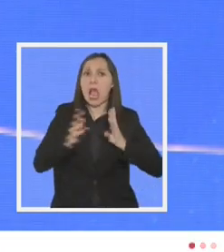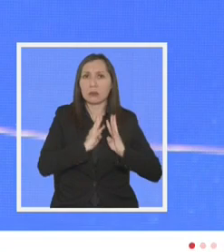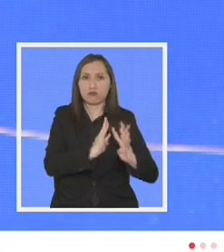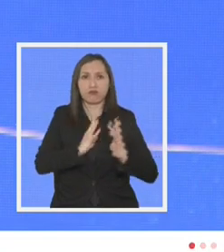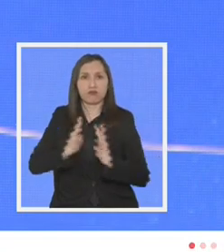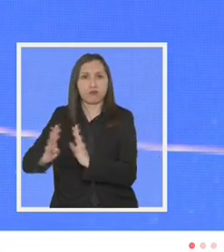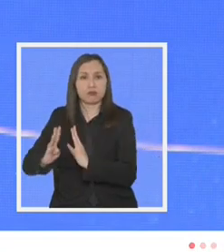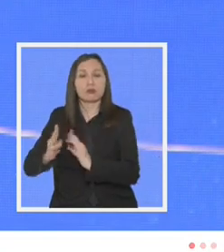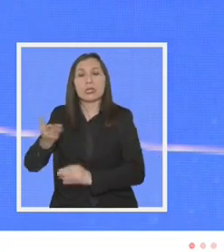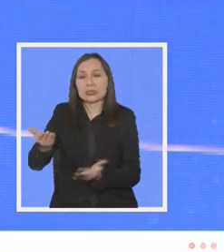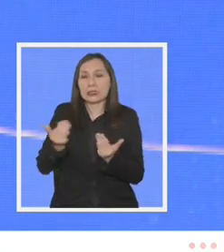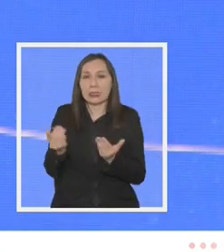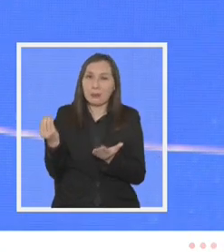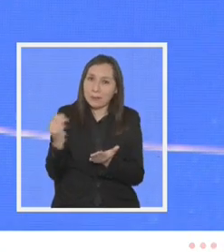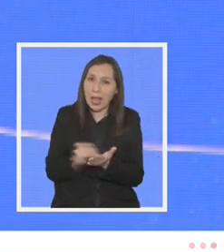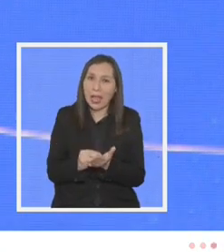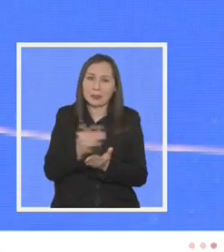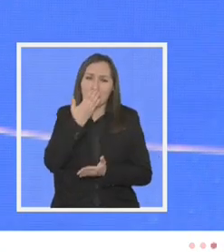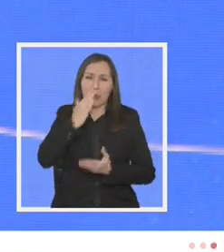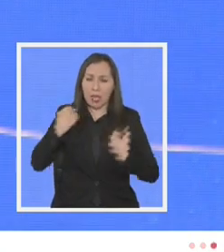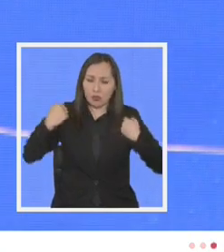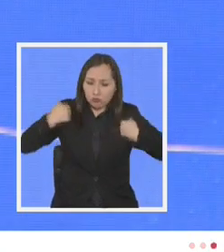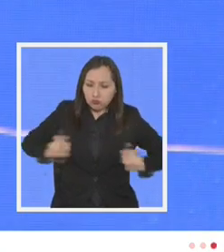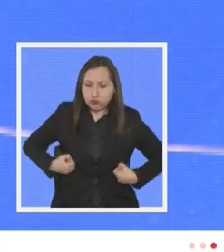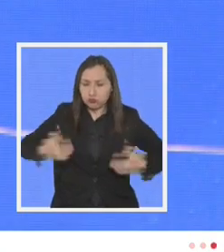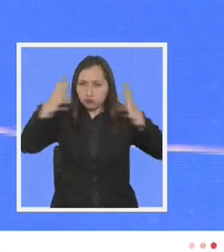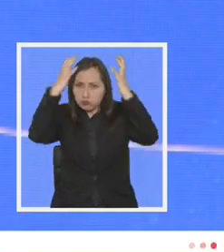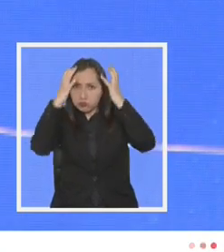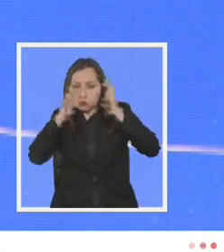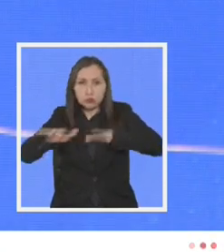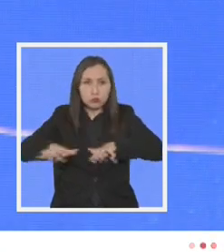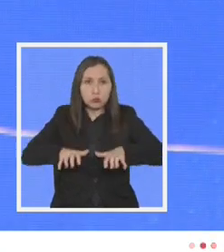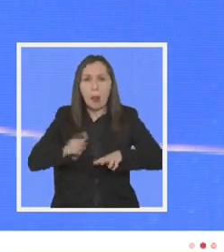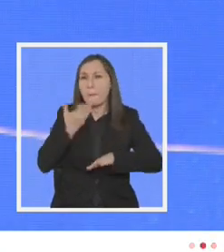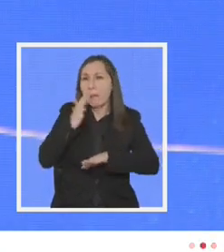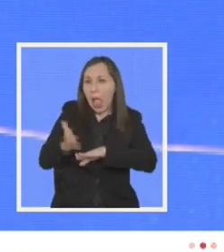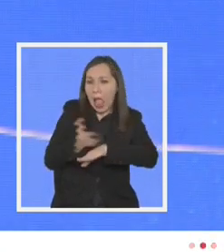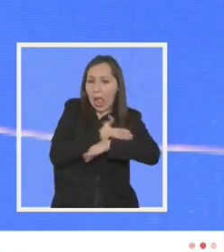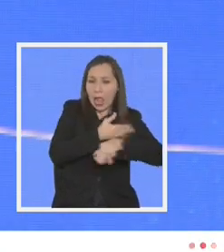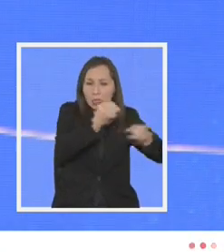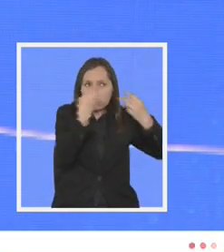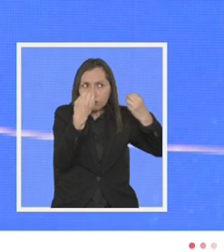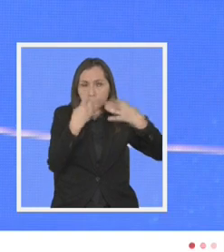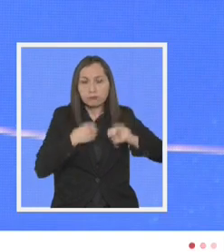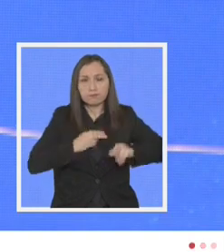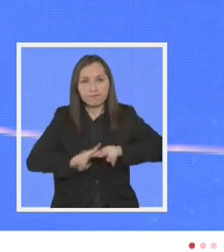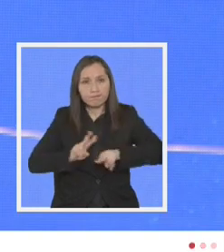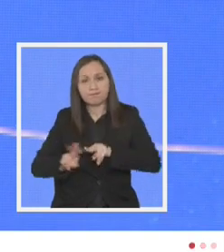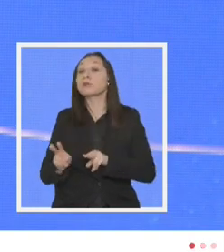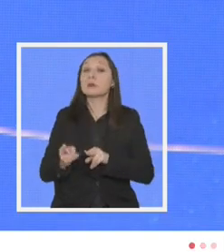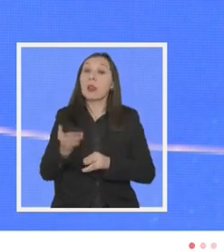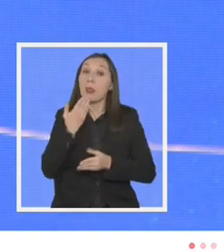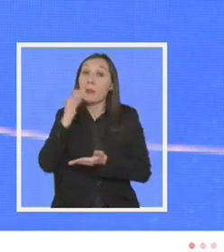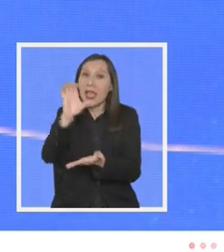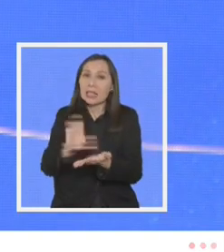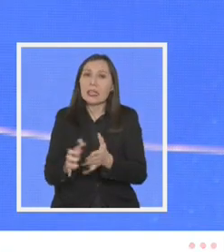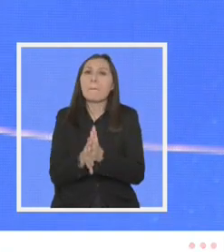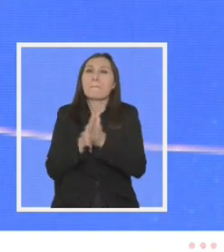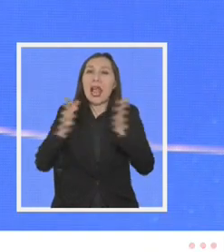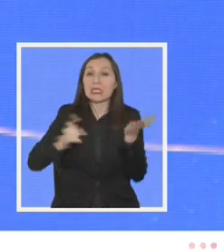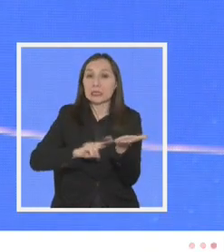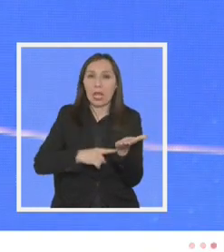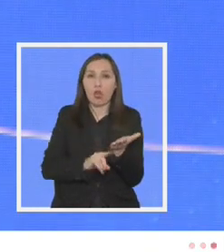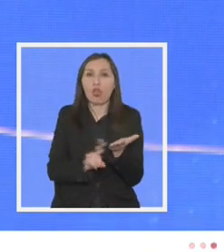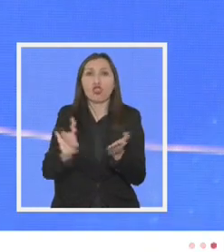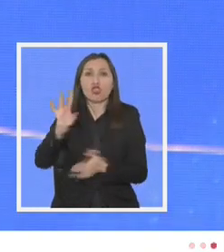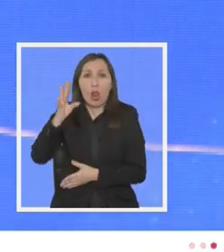con mejor equipamiento con mejor preparación y un estado con más tecnología